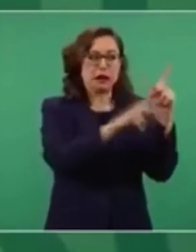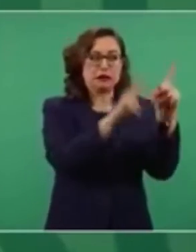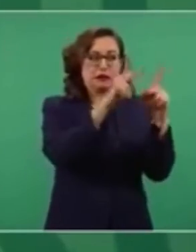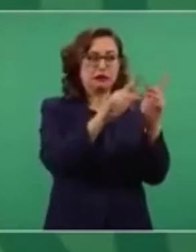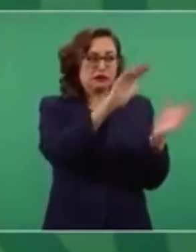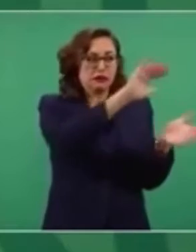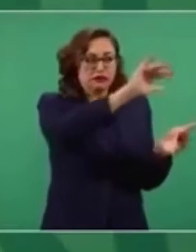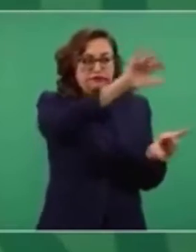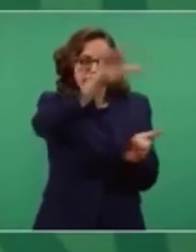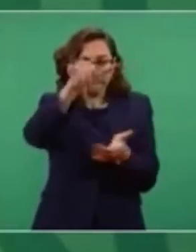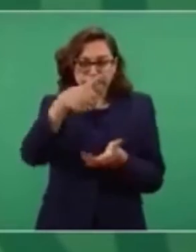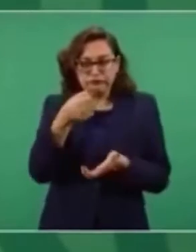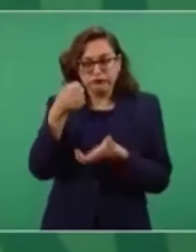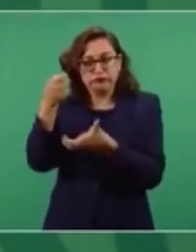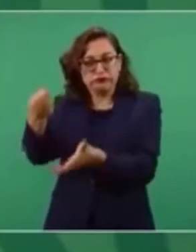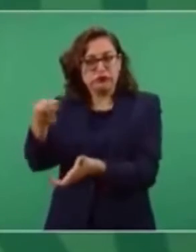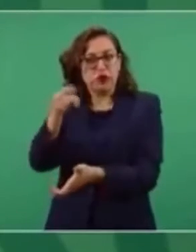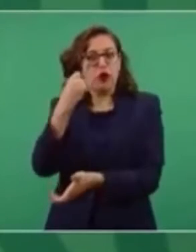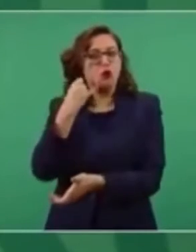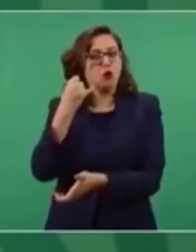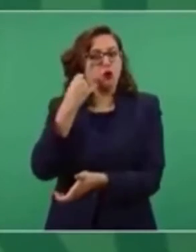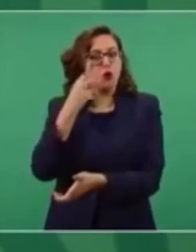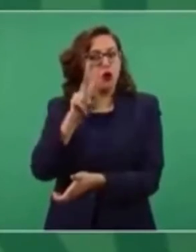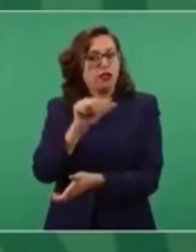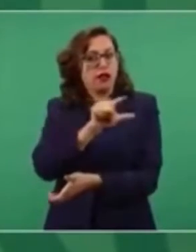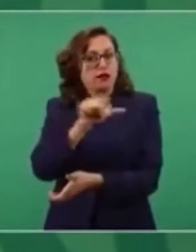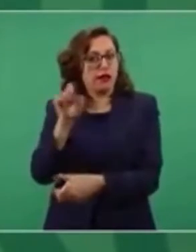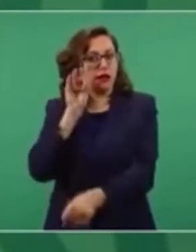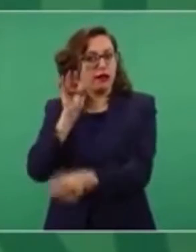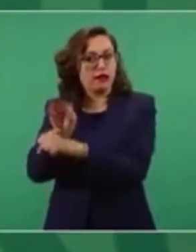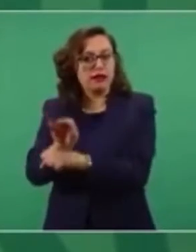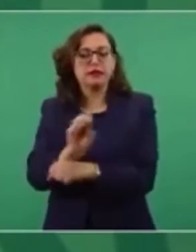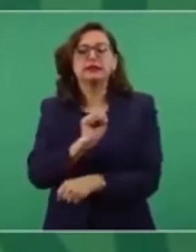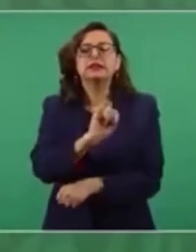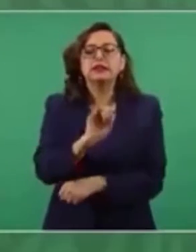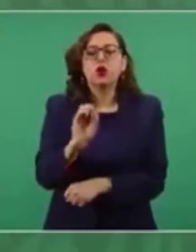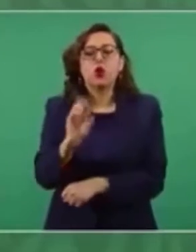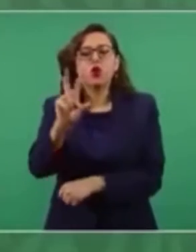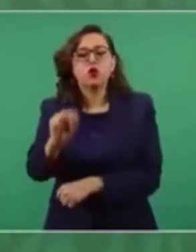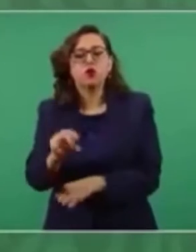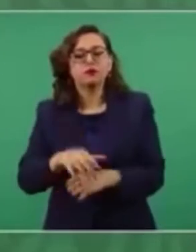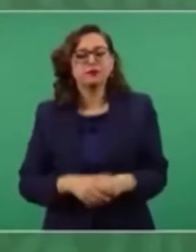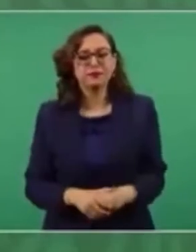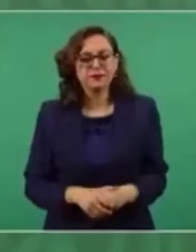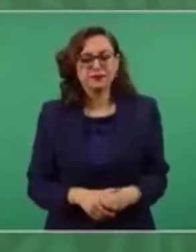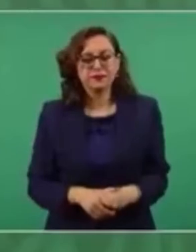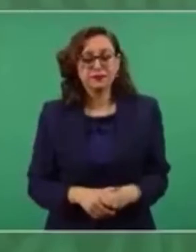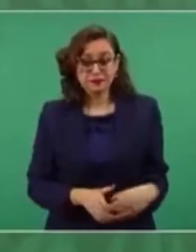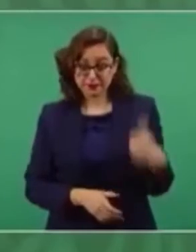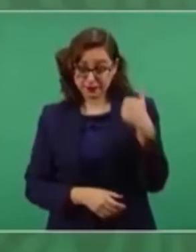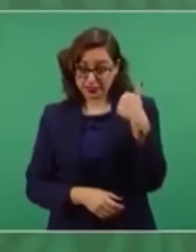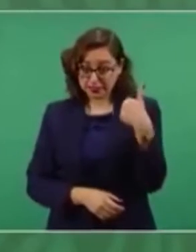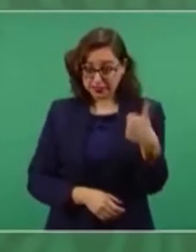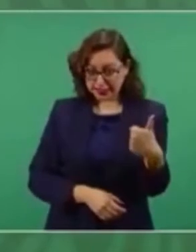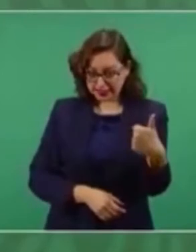si es cierto o no que él